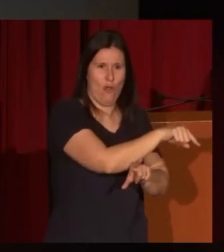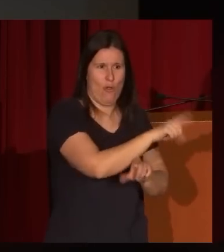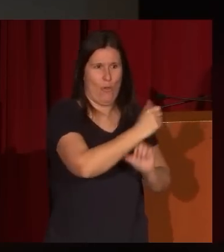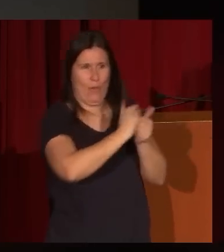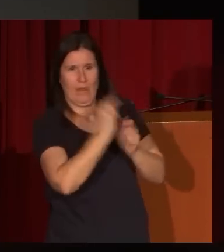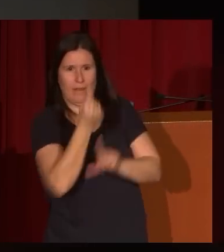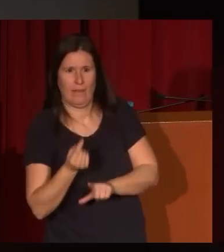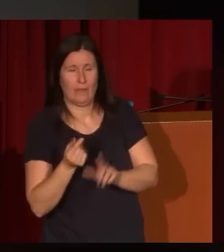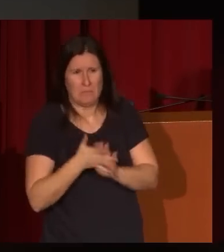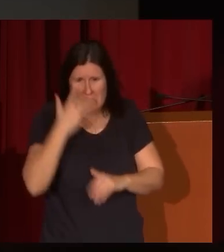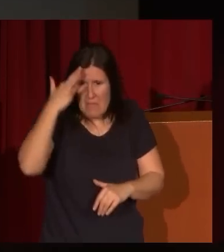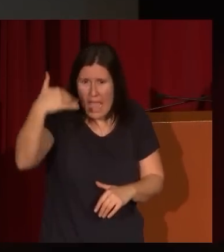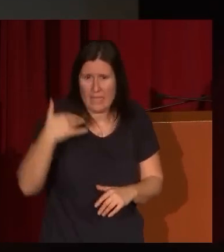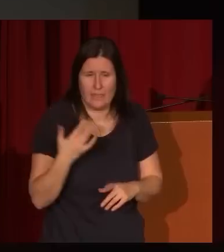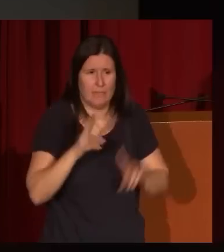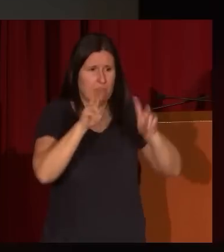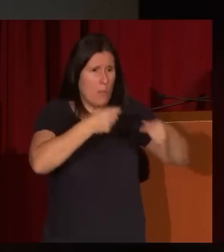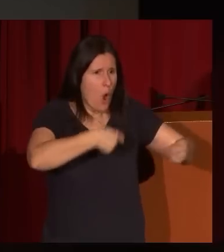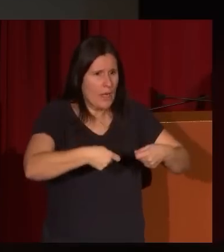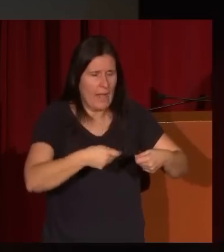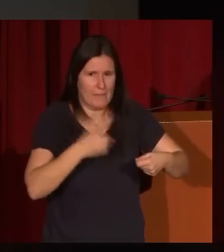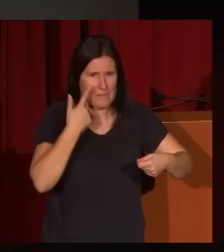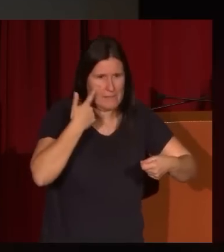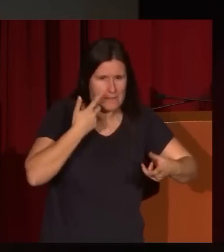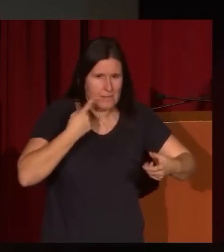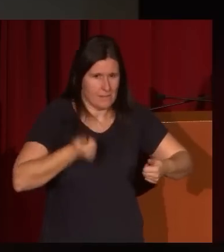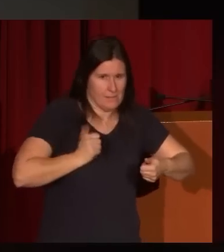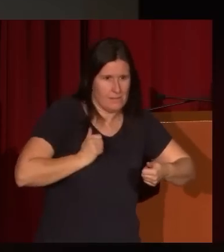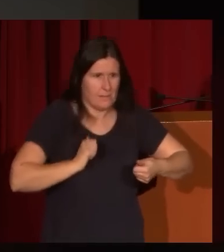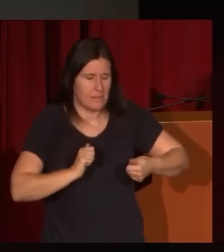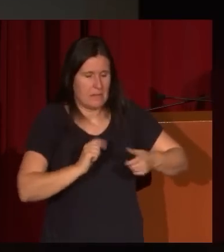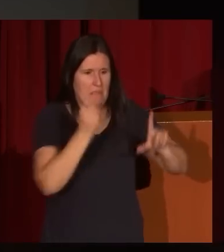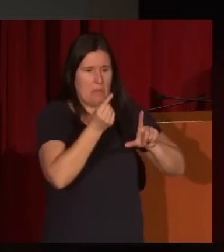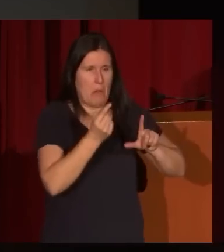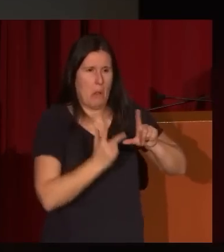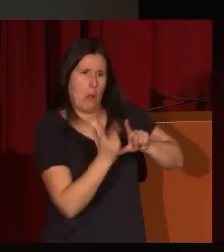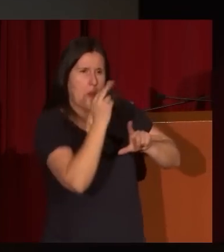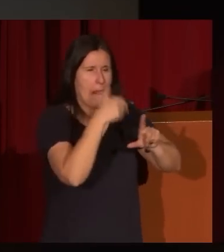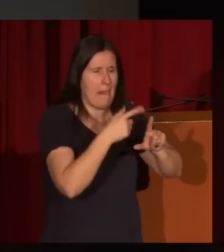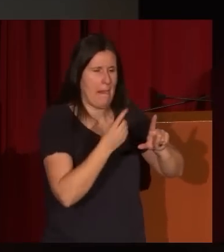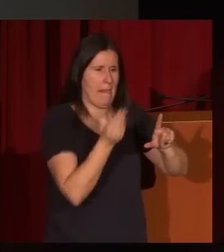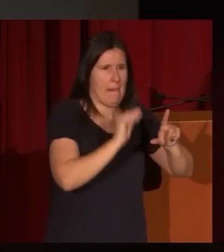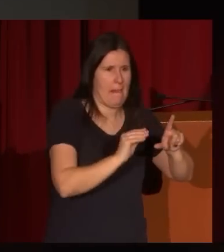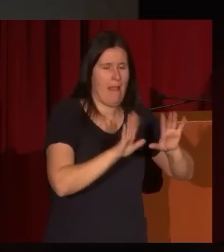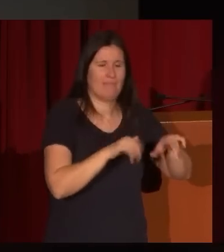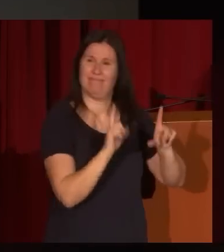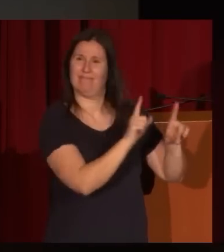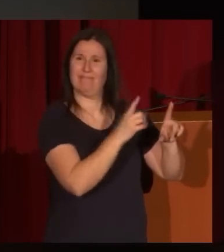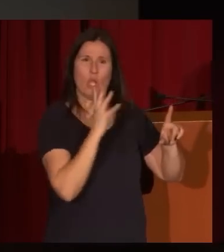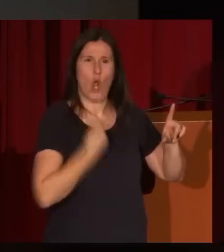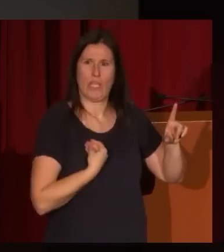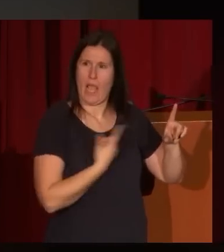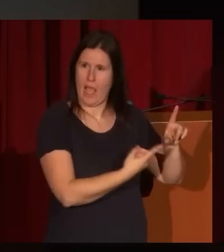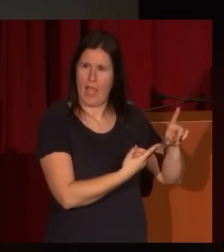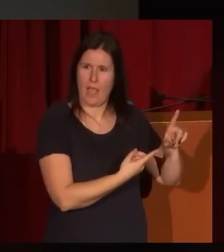si en un mundo de un mercado despiadado cortamos este dibujo por un lado y por otro y, de repente, tenemos un Goya. Eso ha